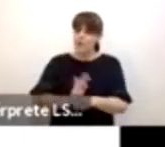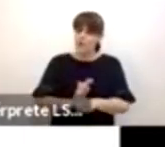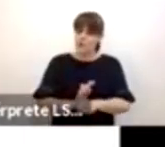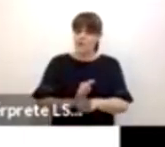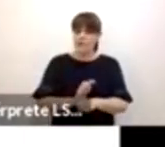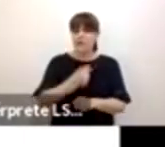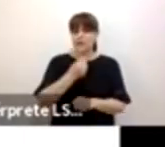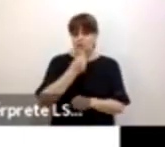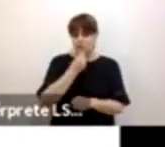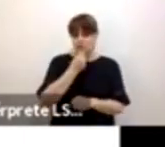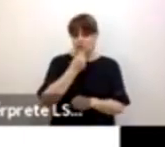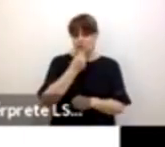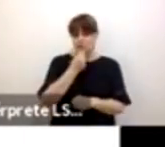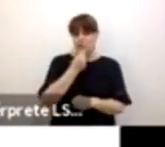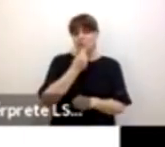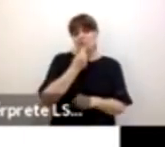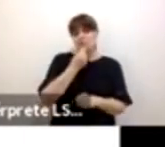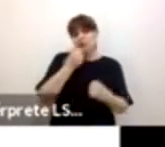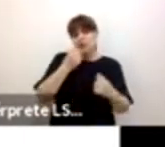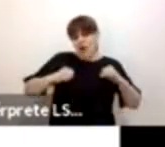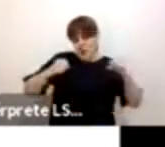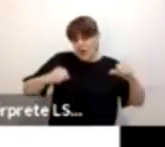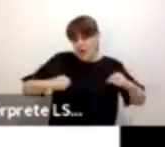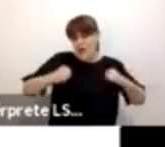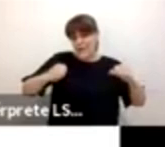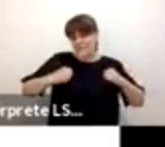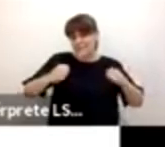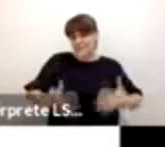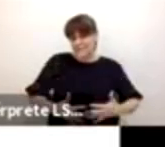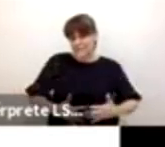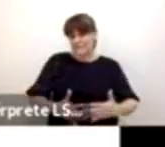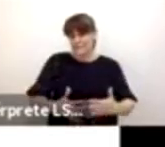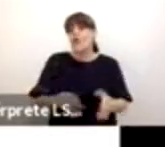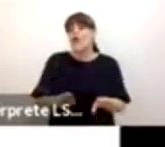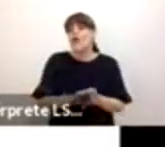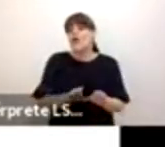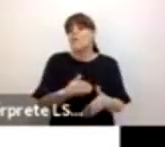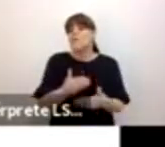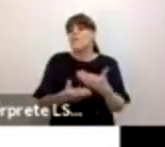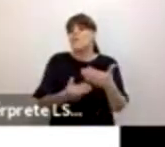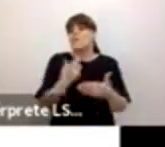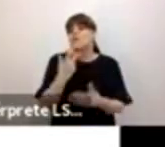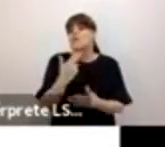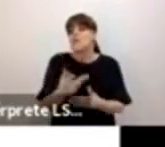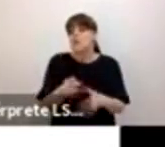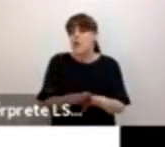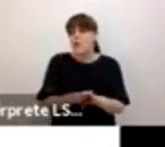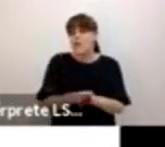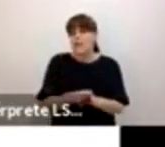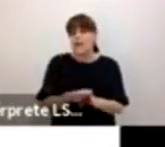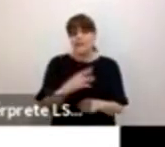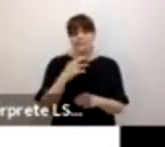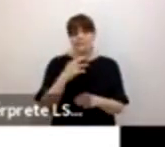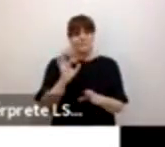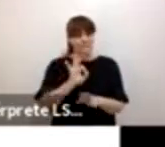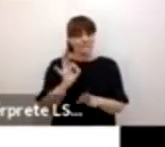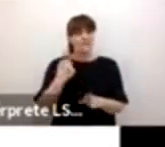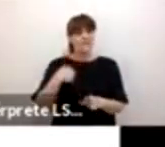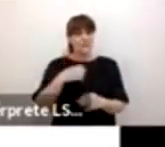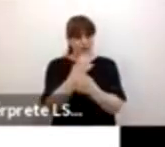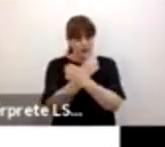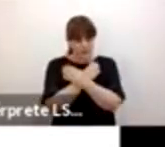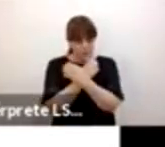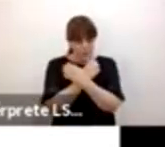su erradicación. Y eso solamente se puede hacer a través de mejorar cualitativamente la educación y la